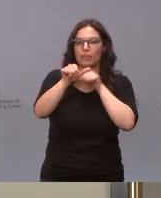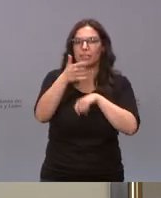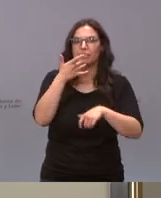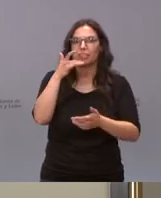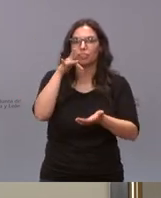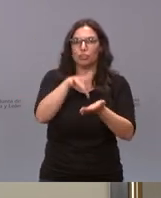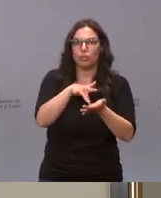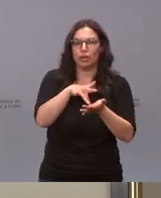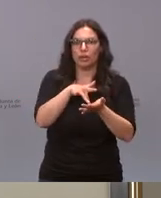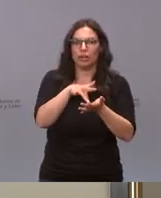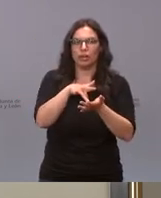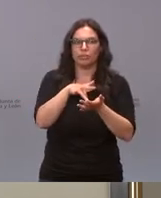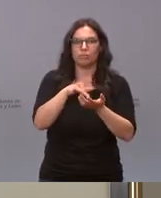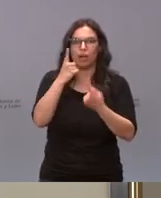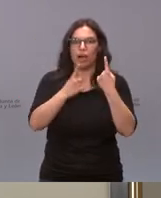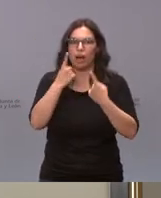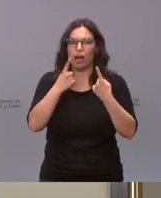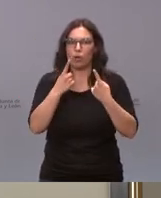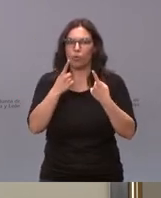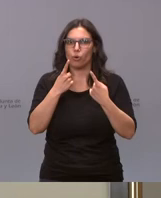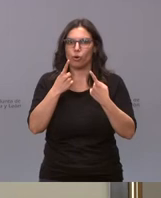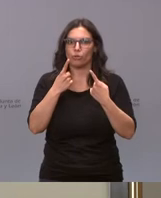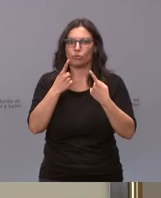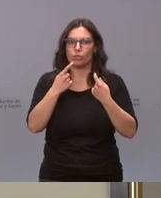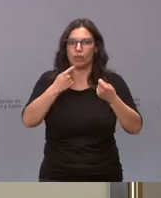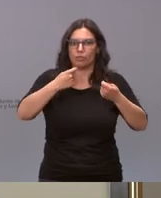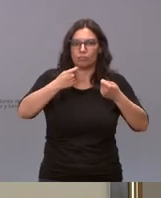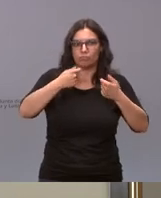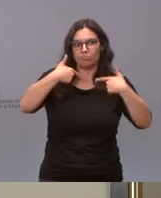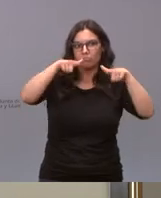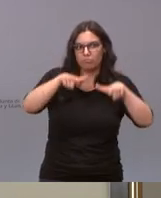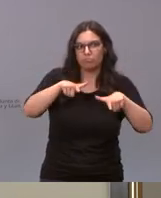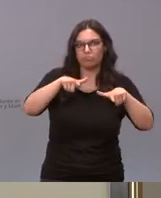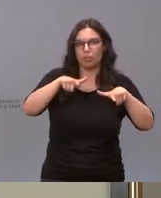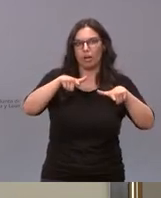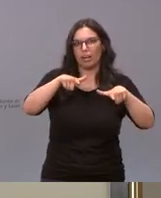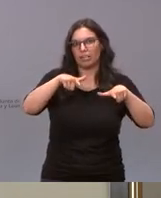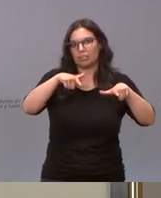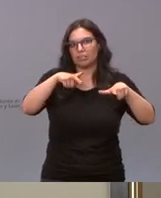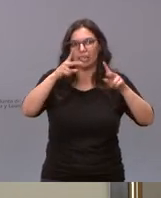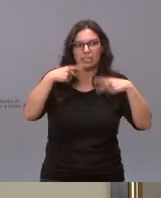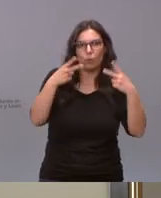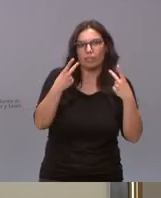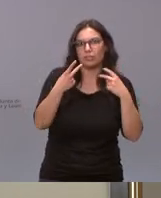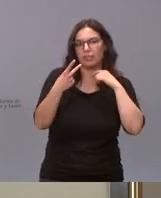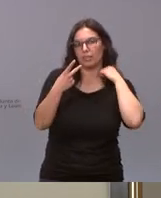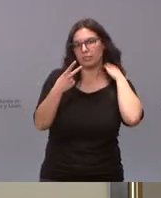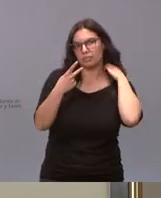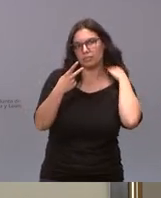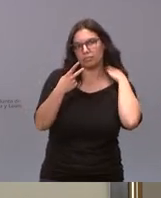algún margen para determinados establecimientos o son tablas rasas me refiero a restaurantes respecto a